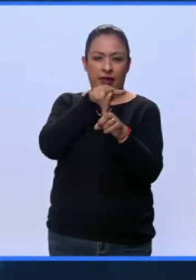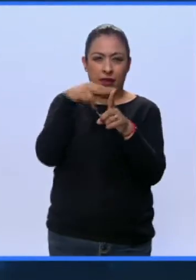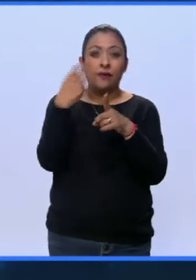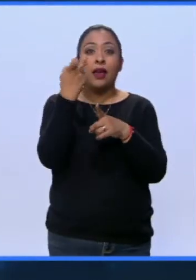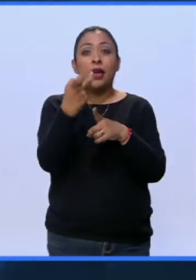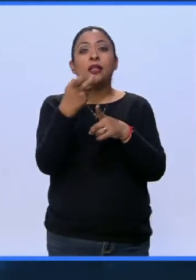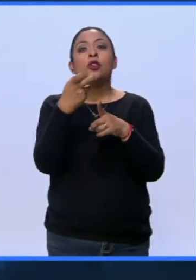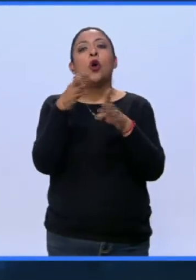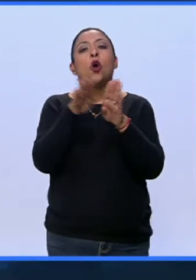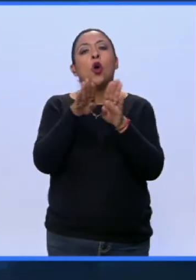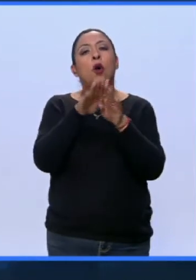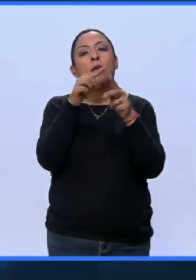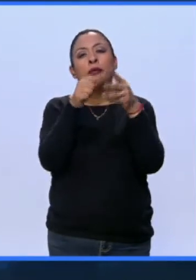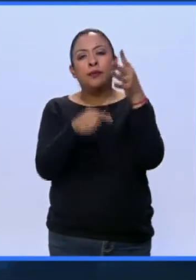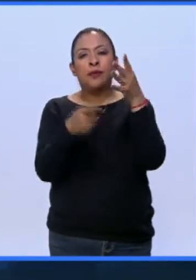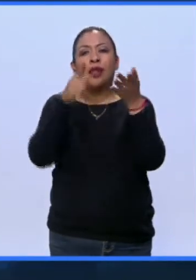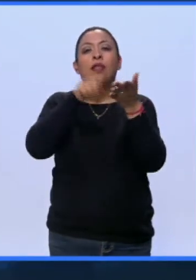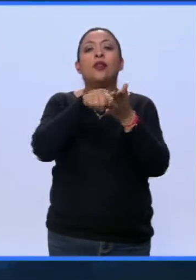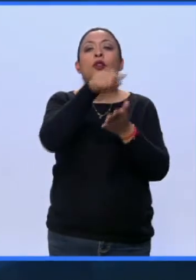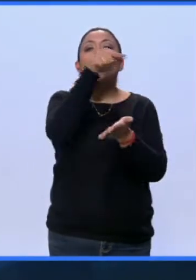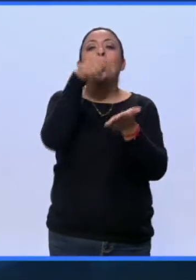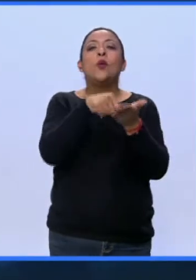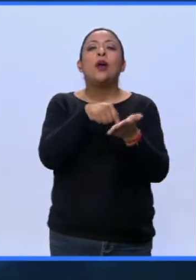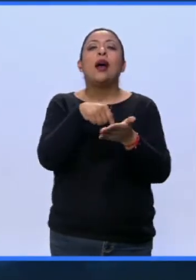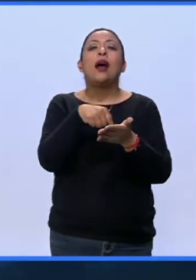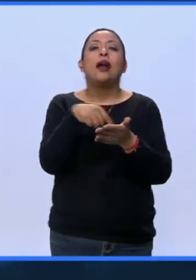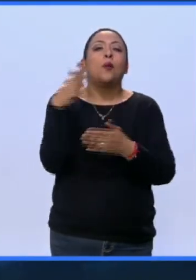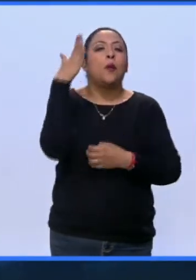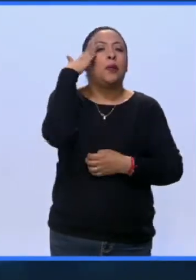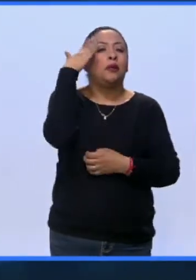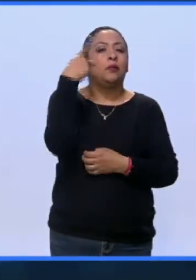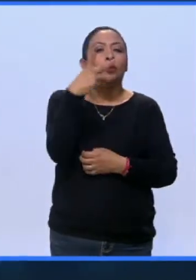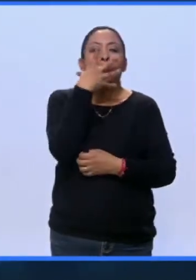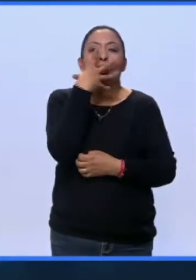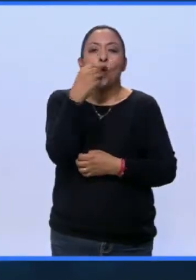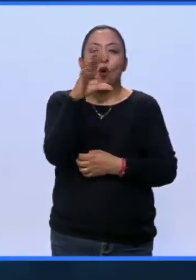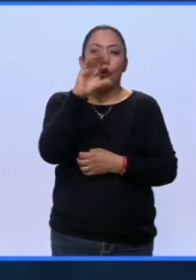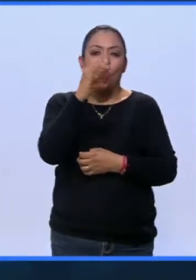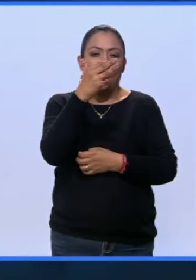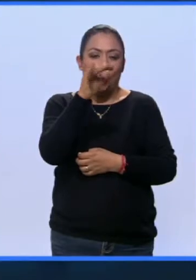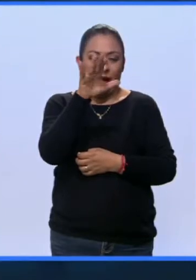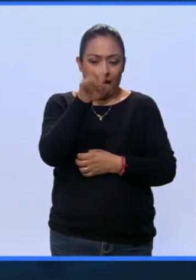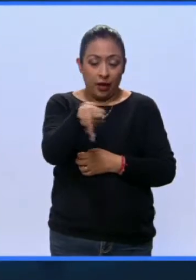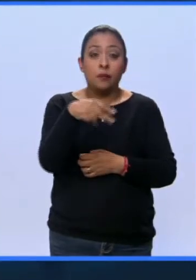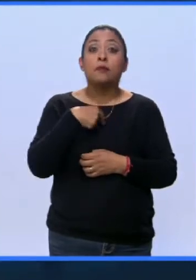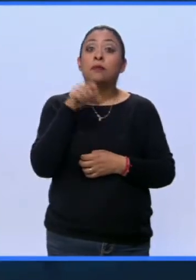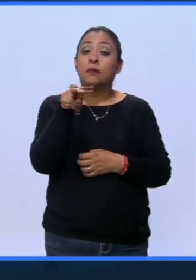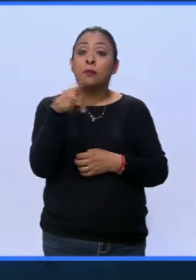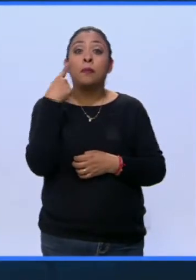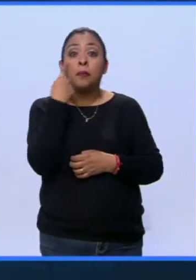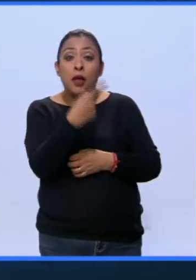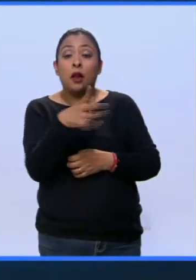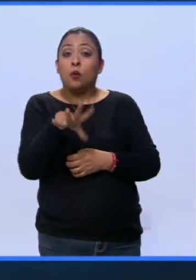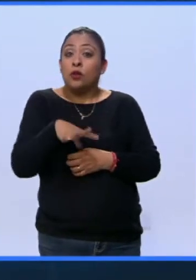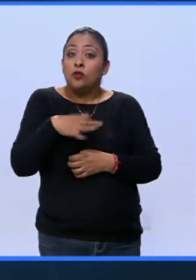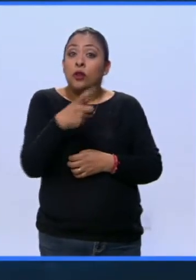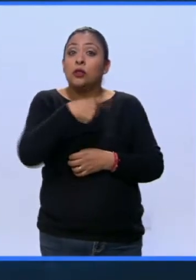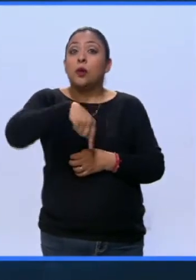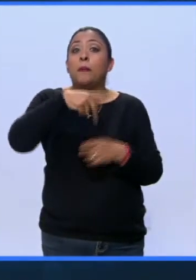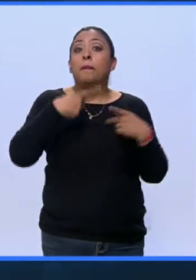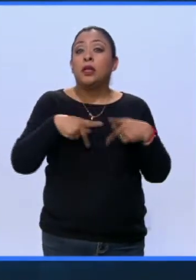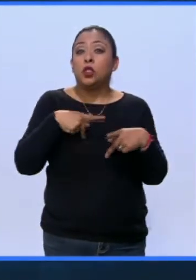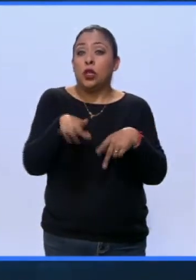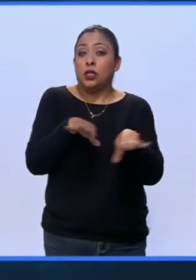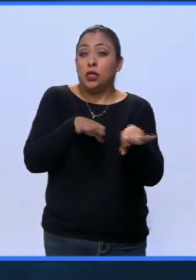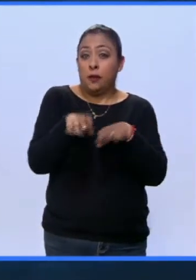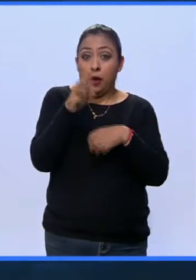emblemático inmueble ubicado en el corazón de Coyoacán. También vamos a reconocer el esfuerzo de los trabajadores. Un museo